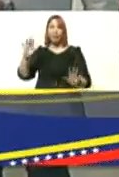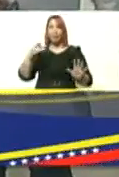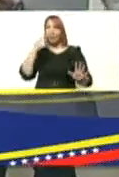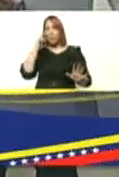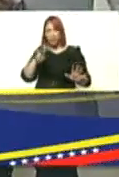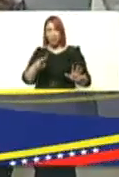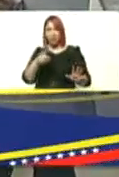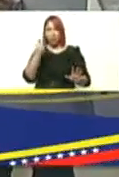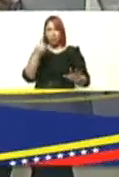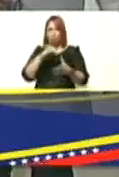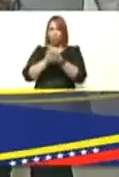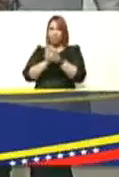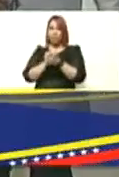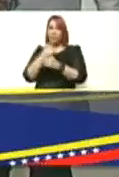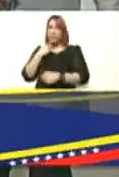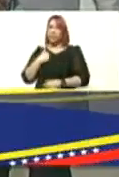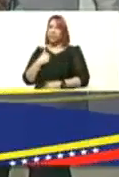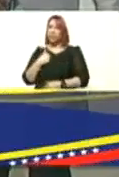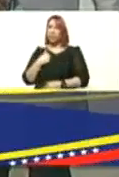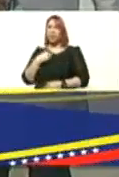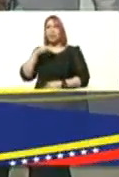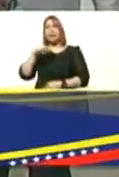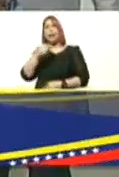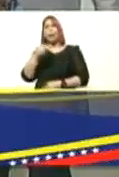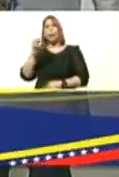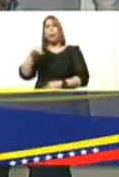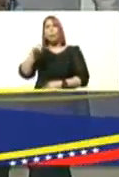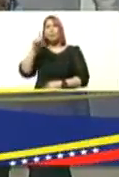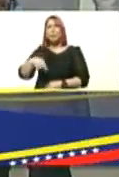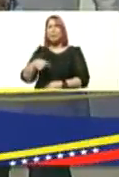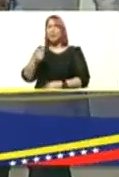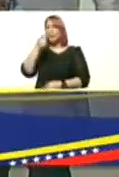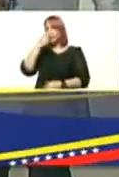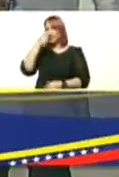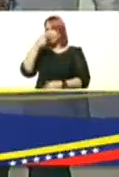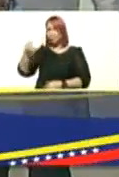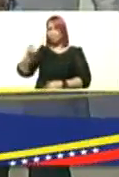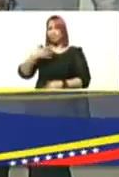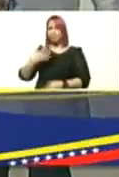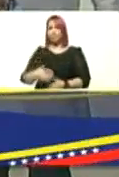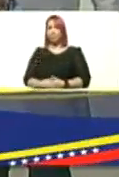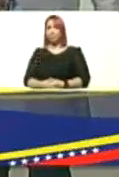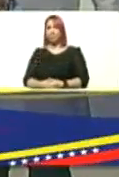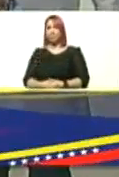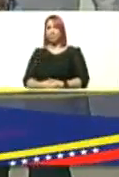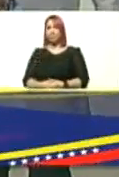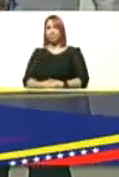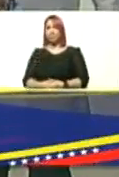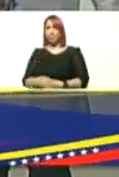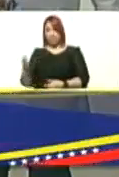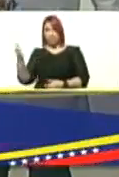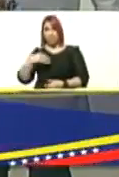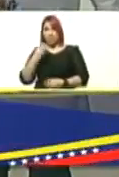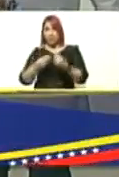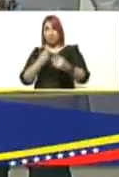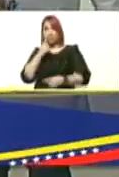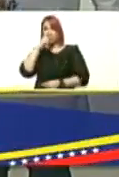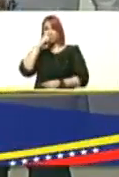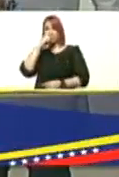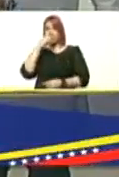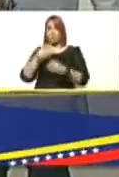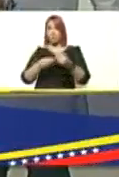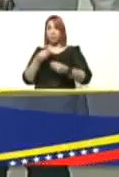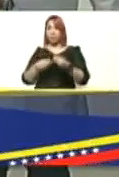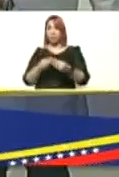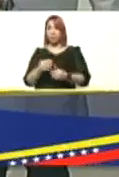a uno de los compañeros que me dijo Nahum mira a también me está dando la gripecita esa y entonces yo bueno pero vente para acá pasaste la prueba y cuando se la revisé